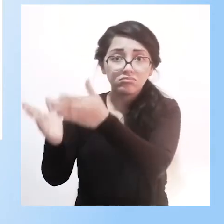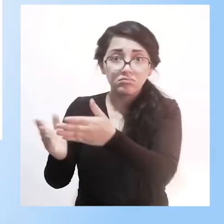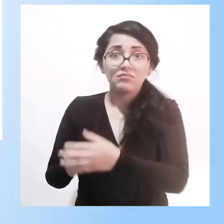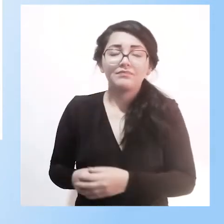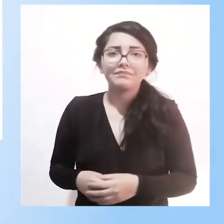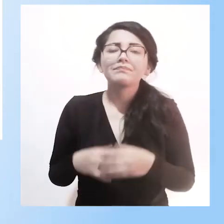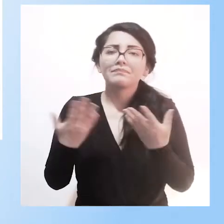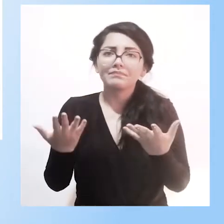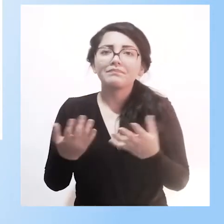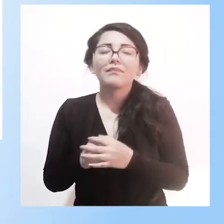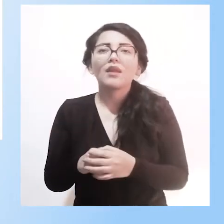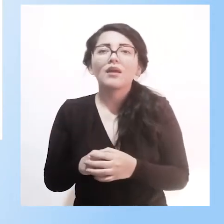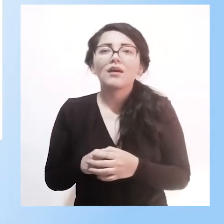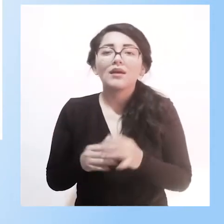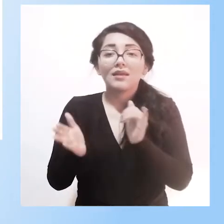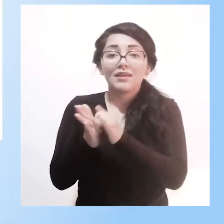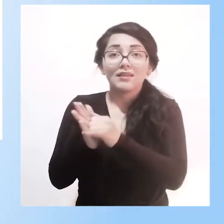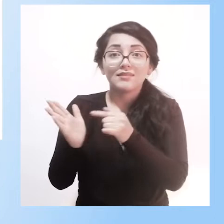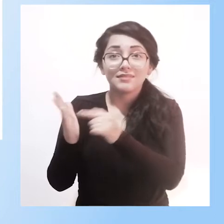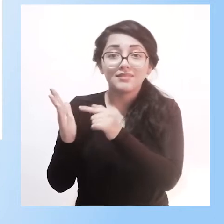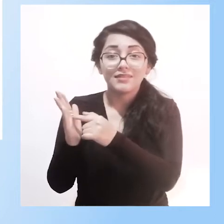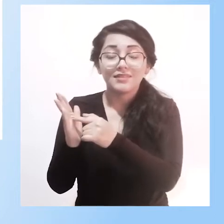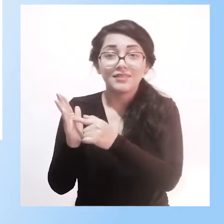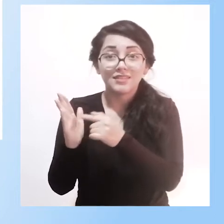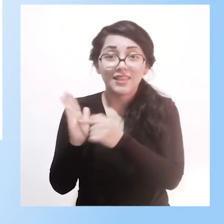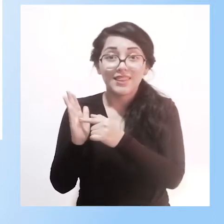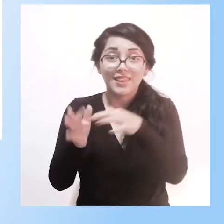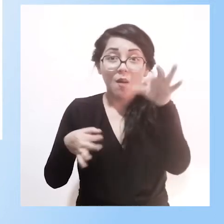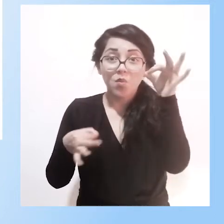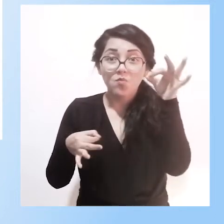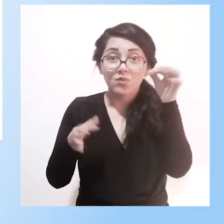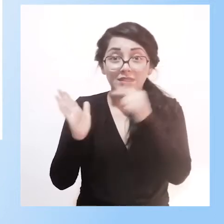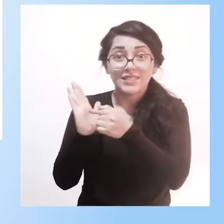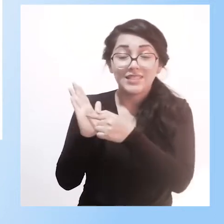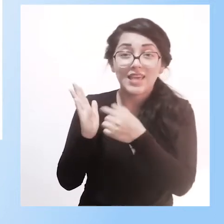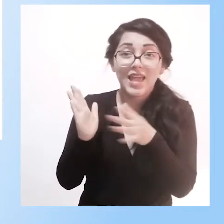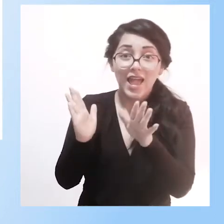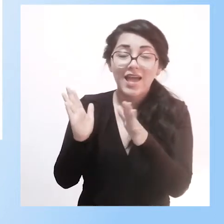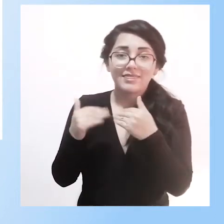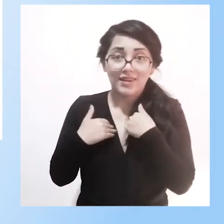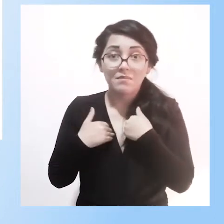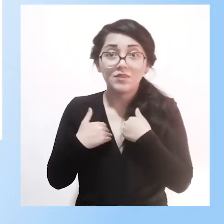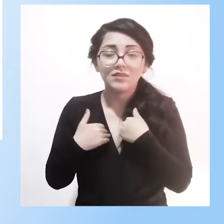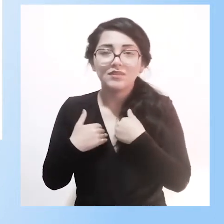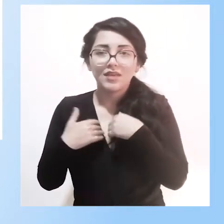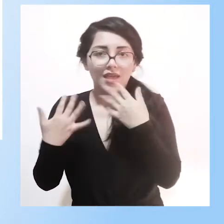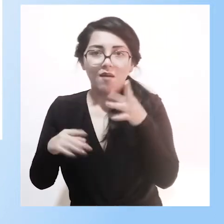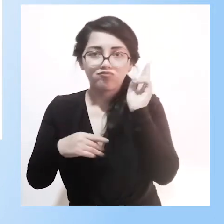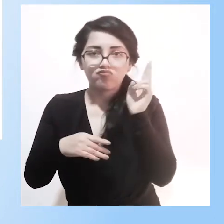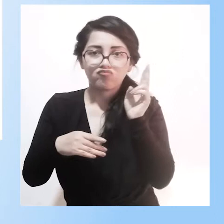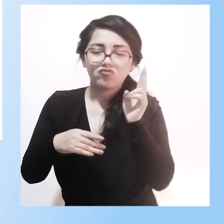Esto nos lleva, teniendo este documento en la mano y conociéndolo, a